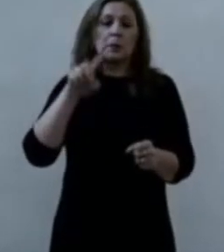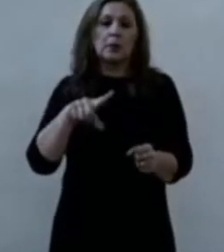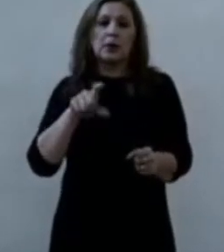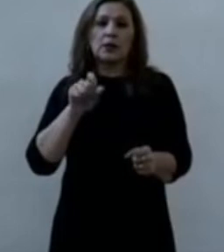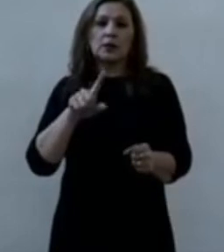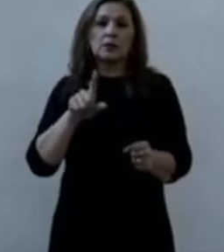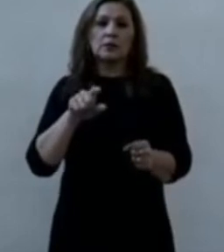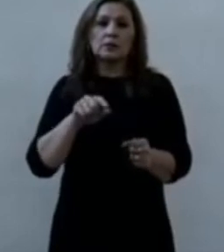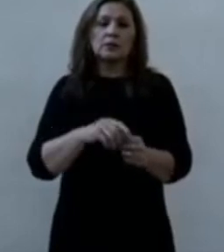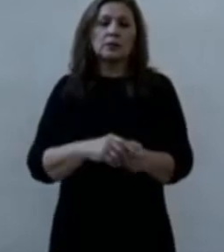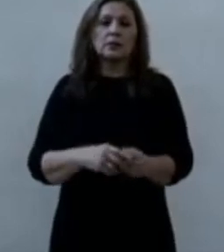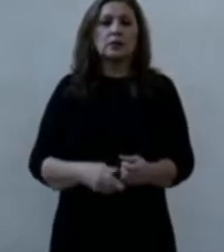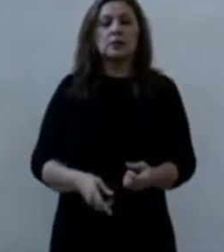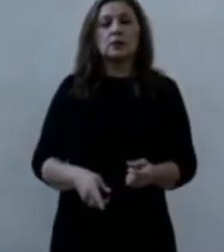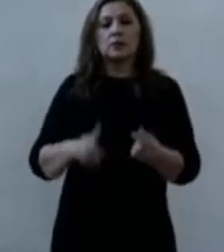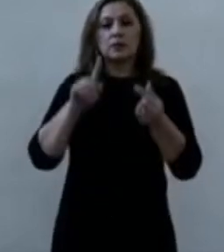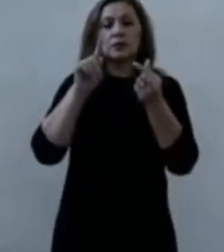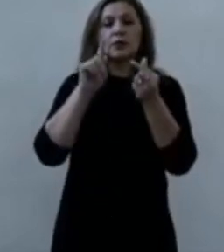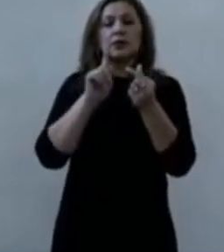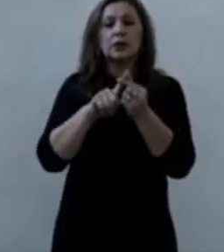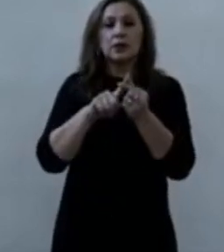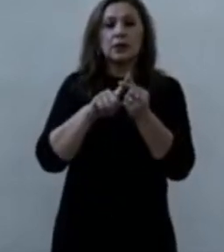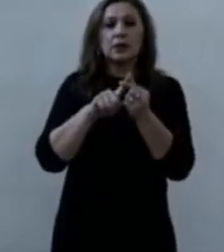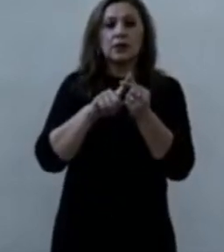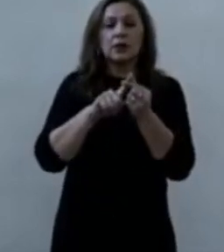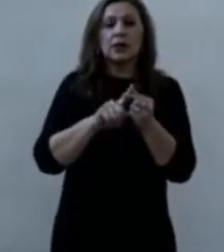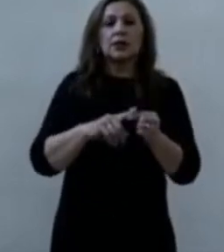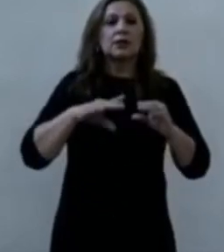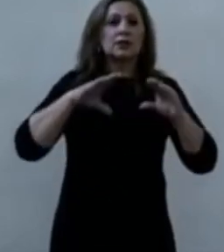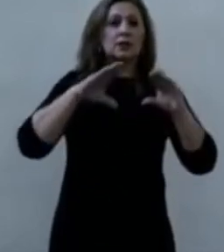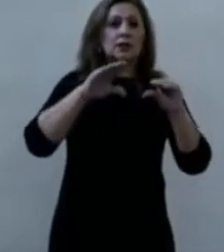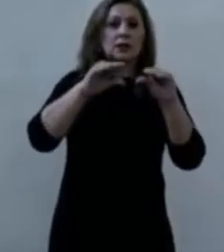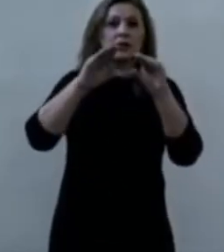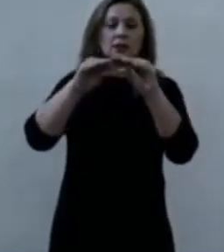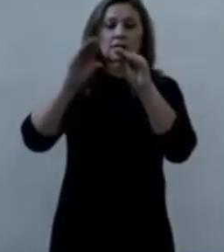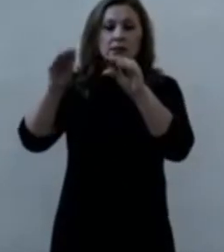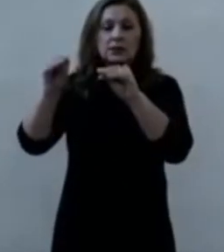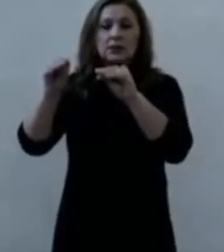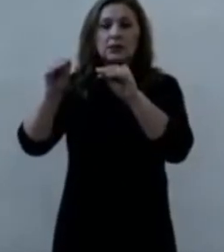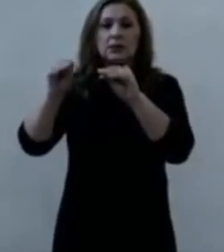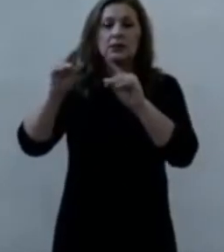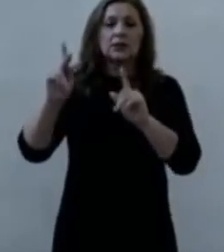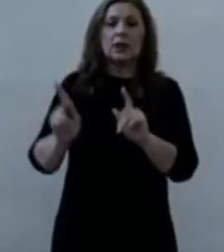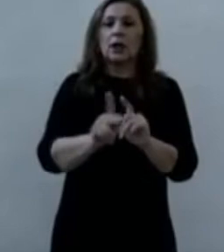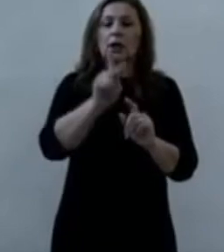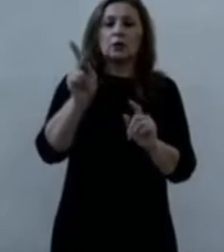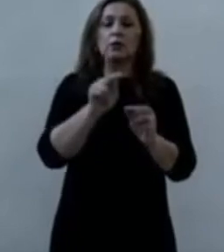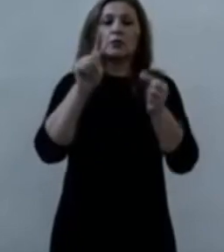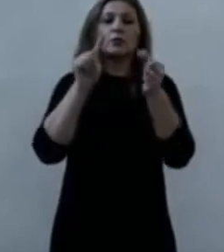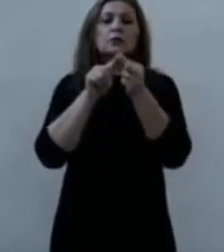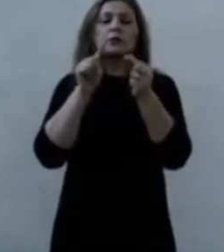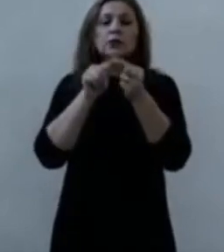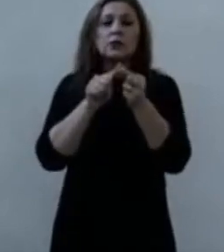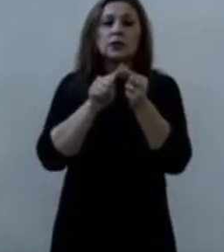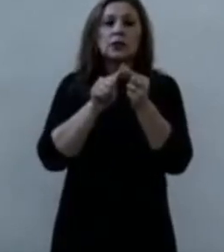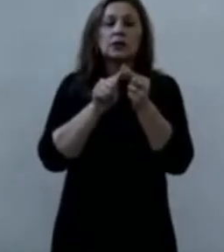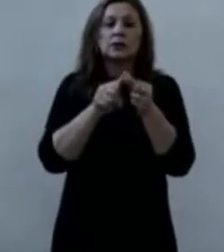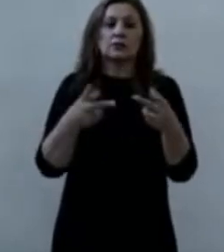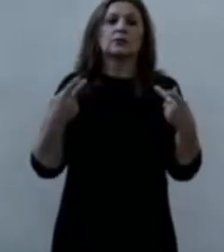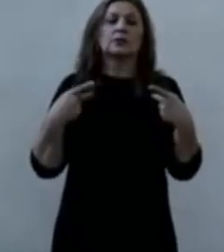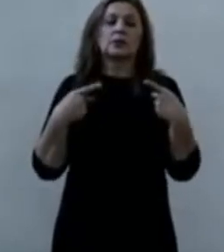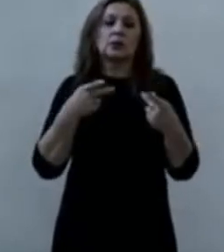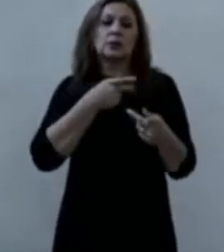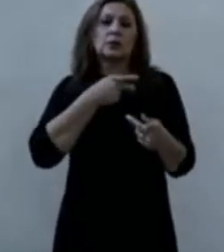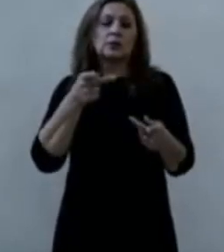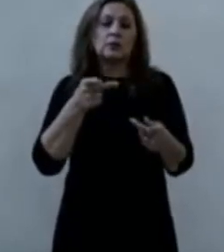quien evangeliza al pueblo, los pobres, dice el Señor, cuando nos